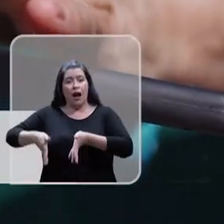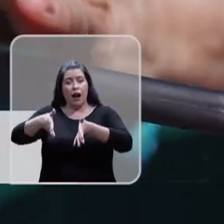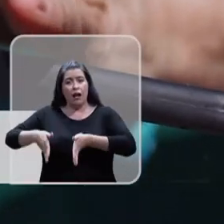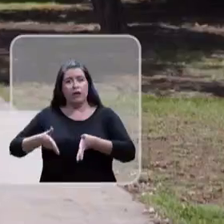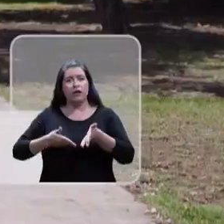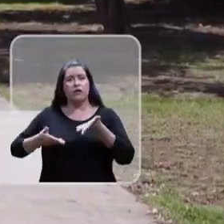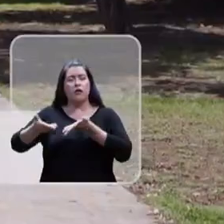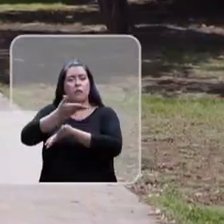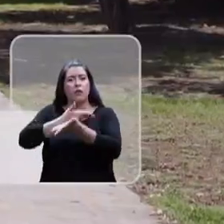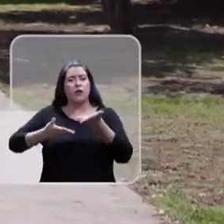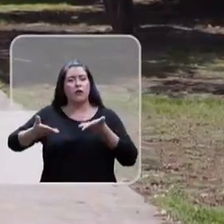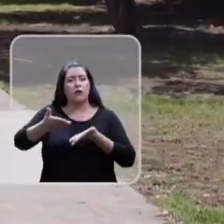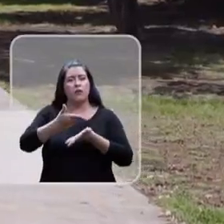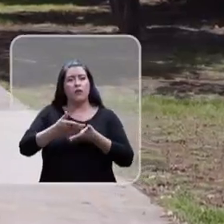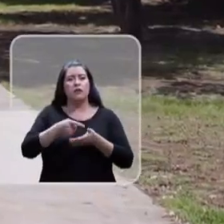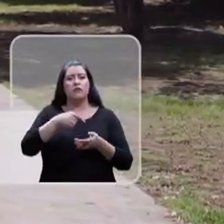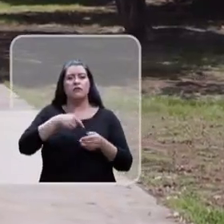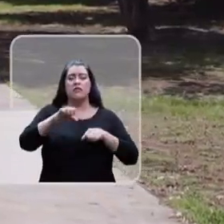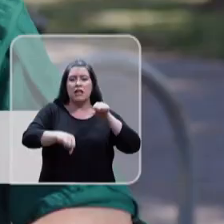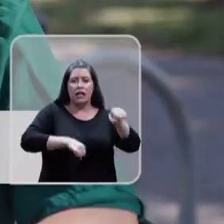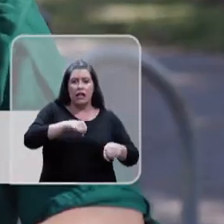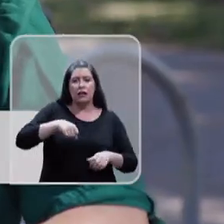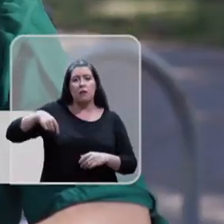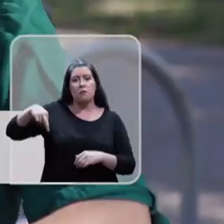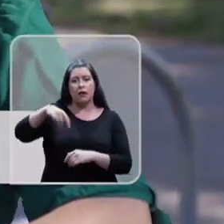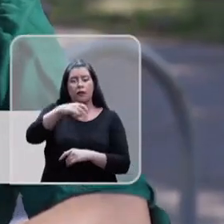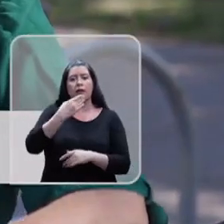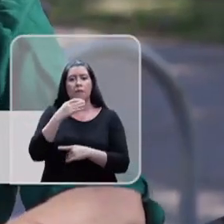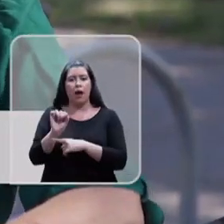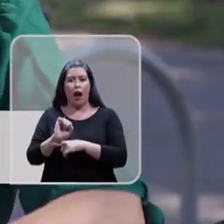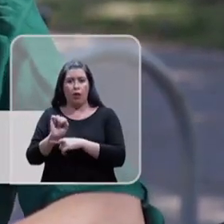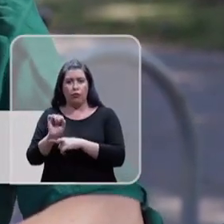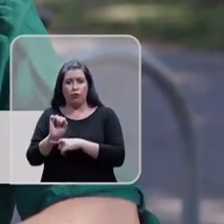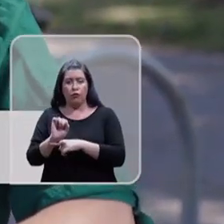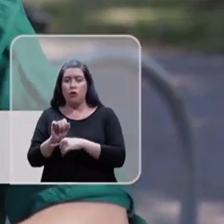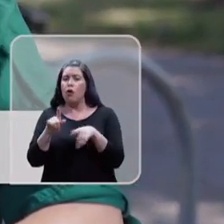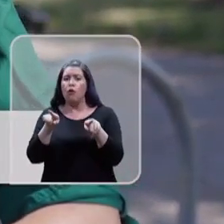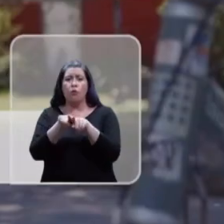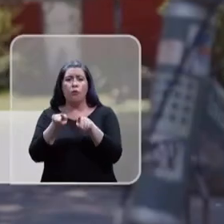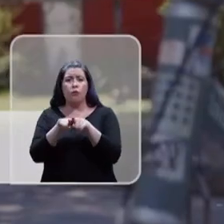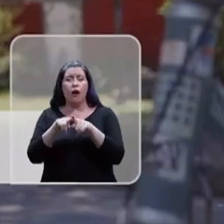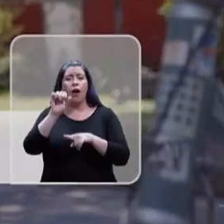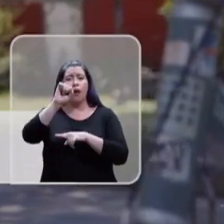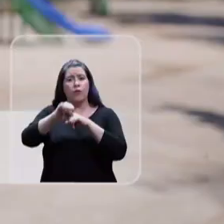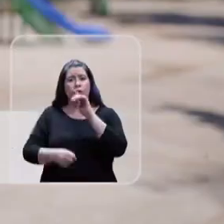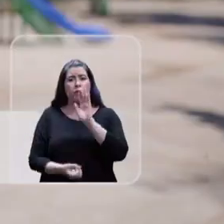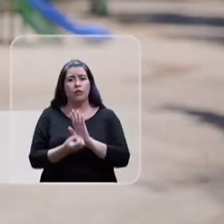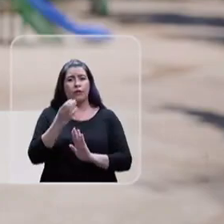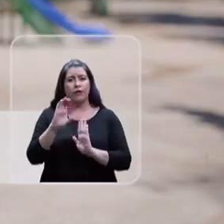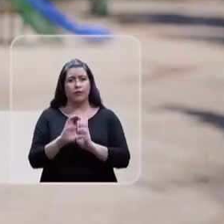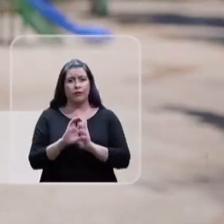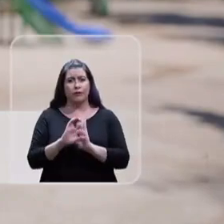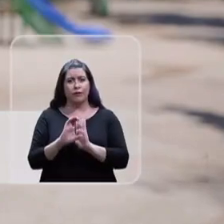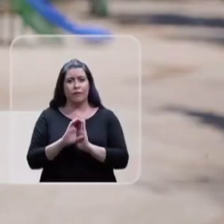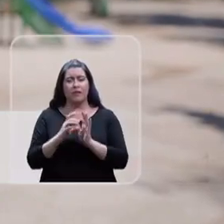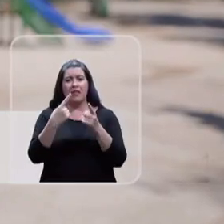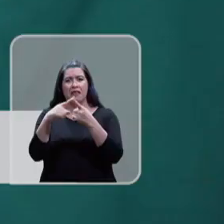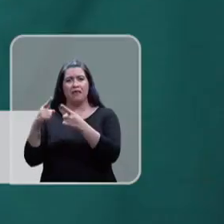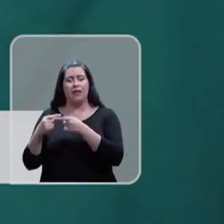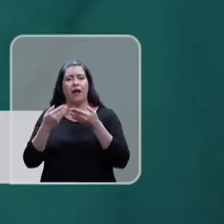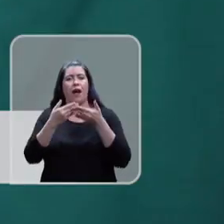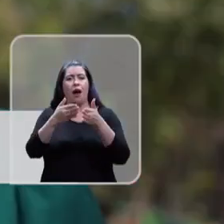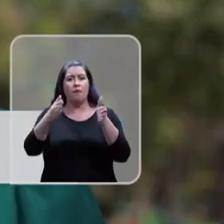Aquí en la calle cabemos y compartimos espacio, los ciclistas, peatones y automovilistas. De igual modo, aprobemos una nueva